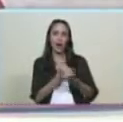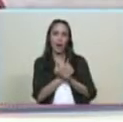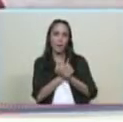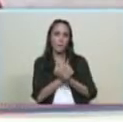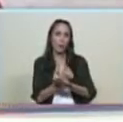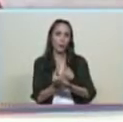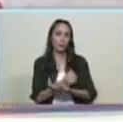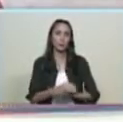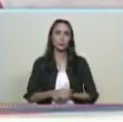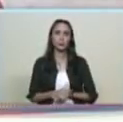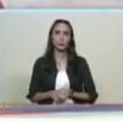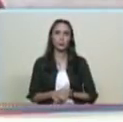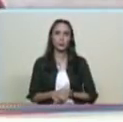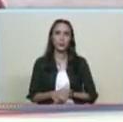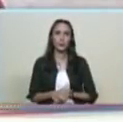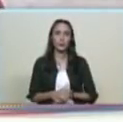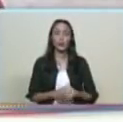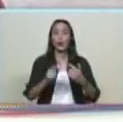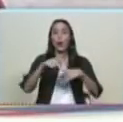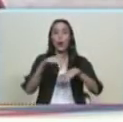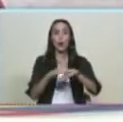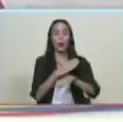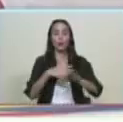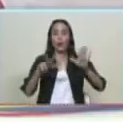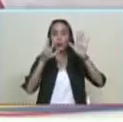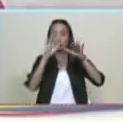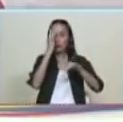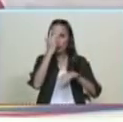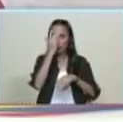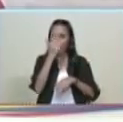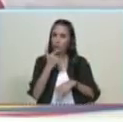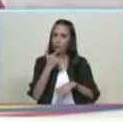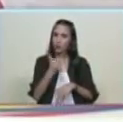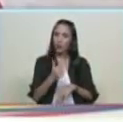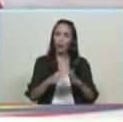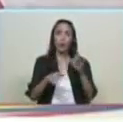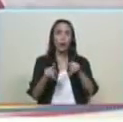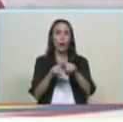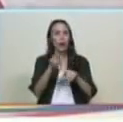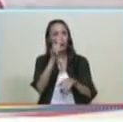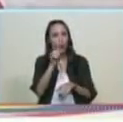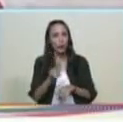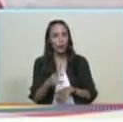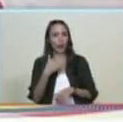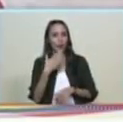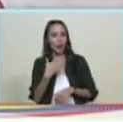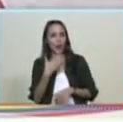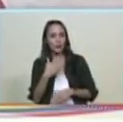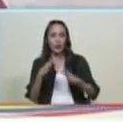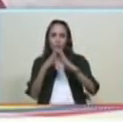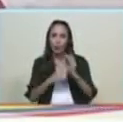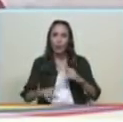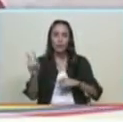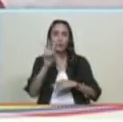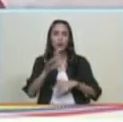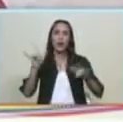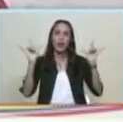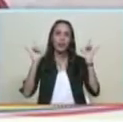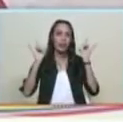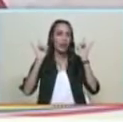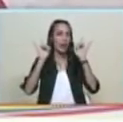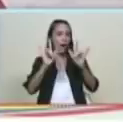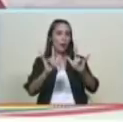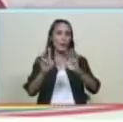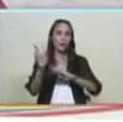y te digo hoy jueves 8 de febrero como te digo todos los días gracias Venezuela te amo Venezuela